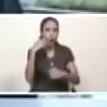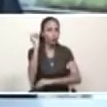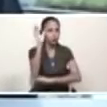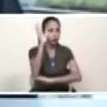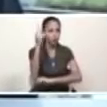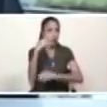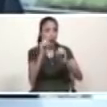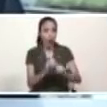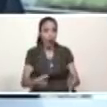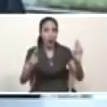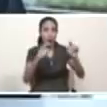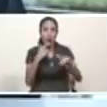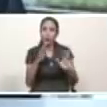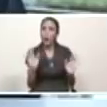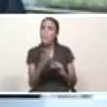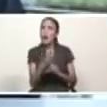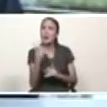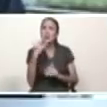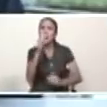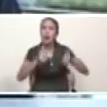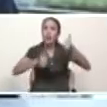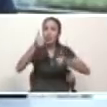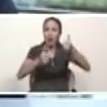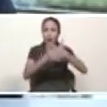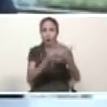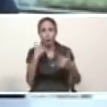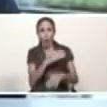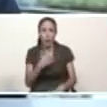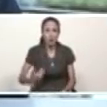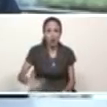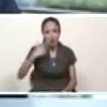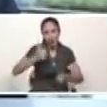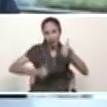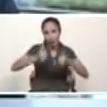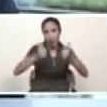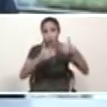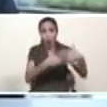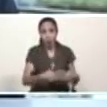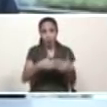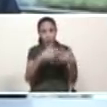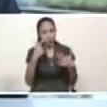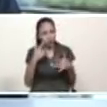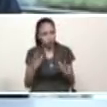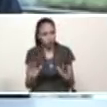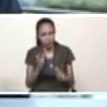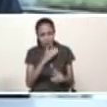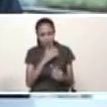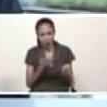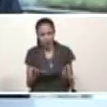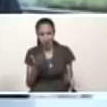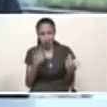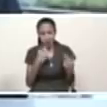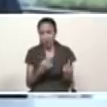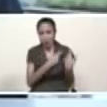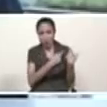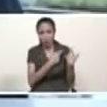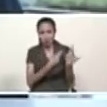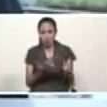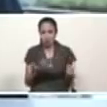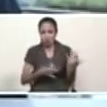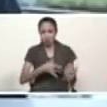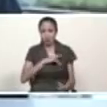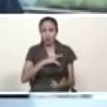candidato presidencial en los estados unidos discurso irresponsable un discurso